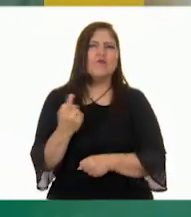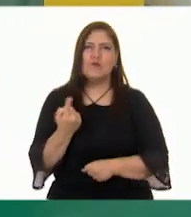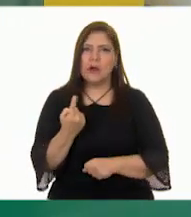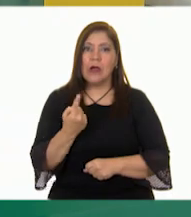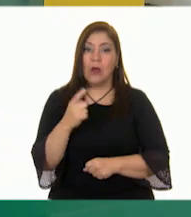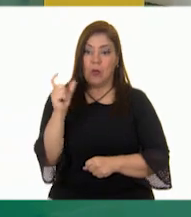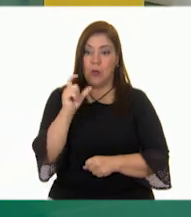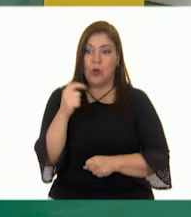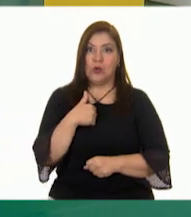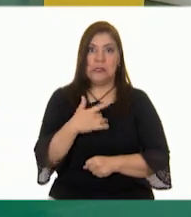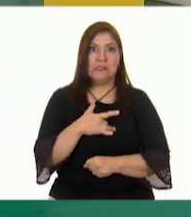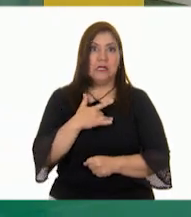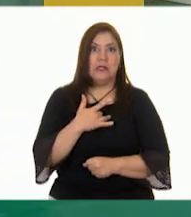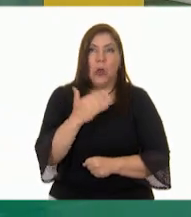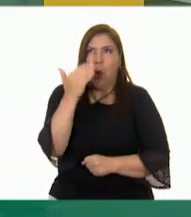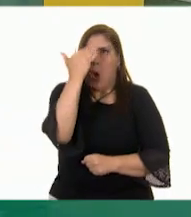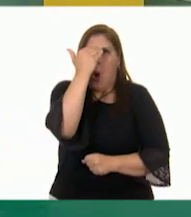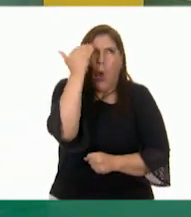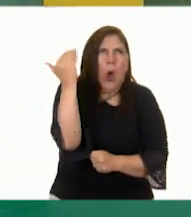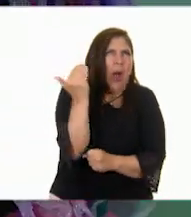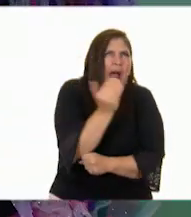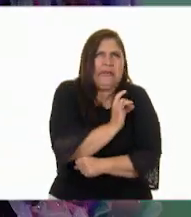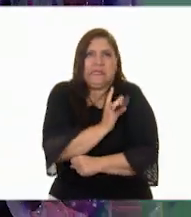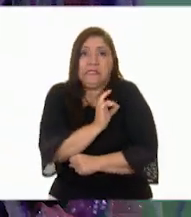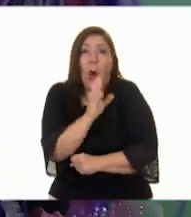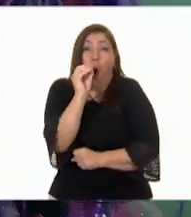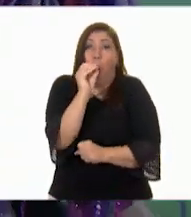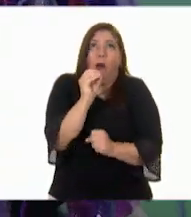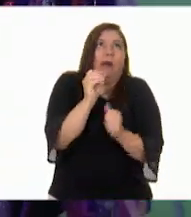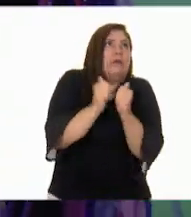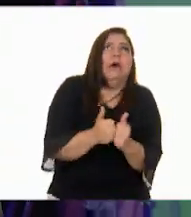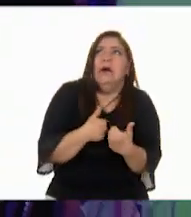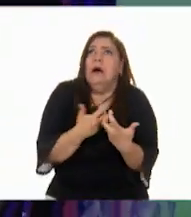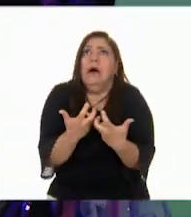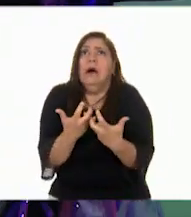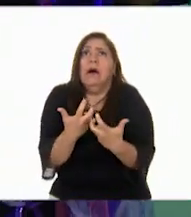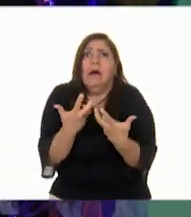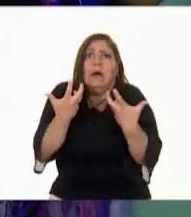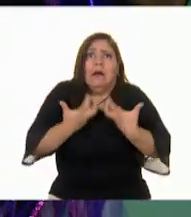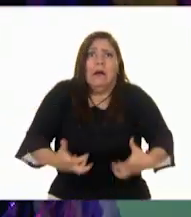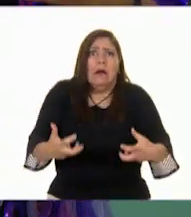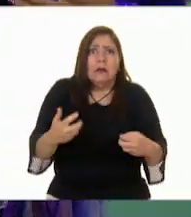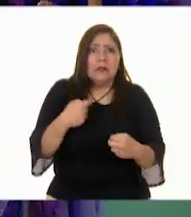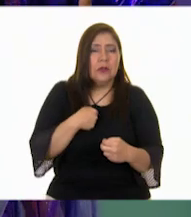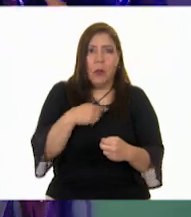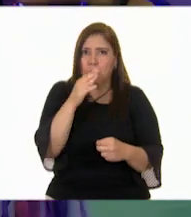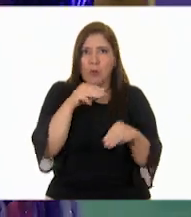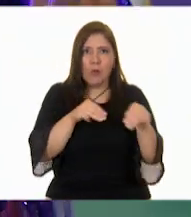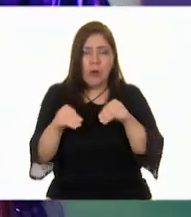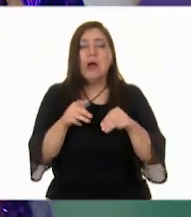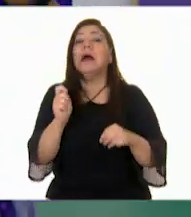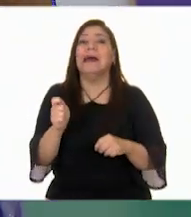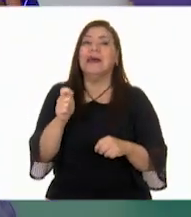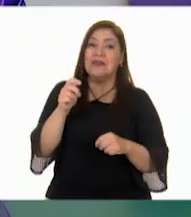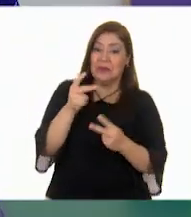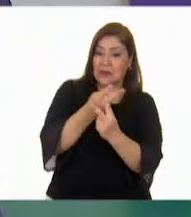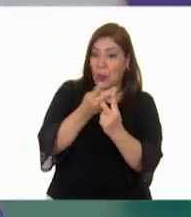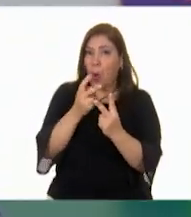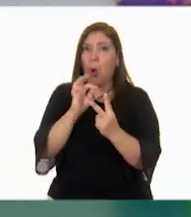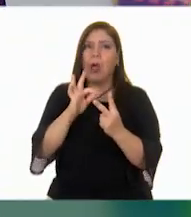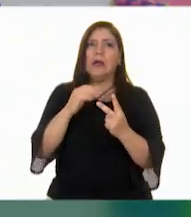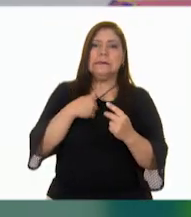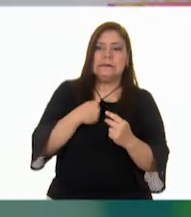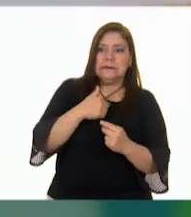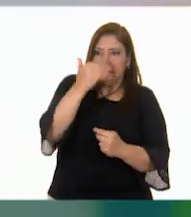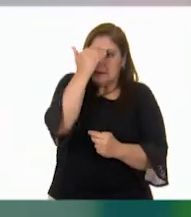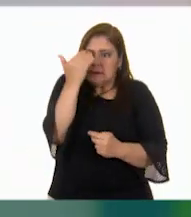cuando sientes horror o pánico. Cuando tengas estas emociones de horror o de pánico,